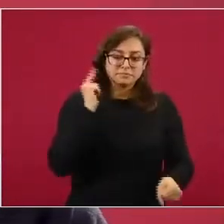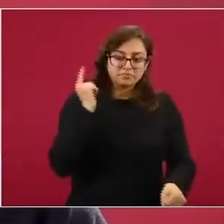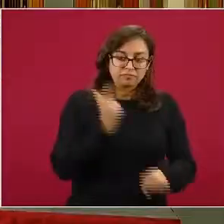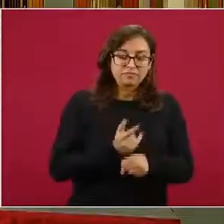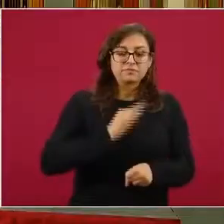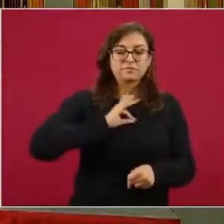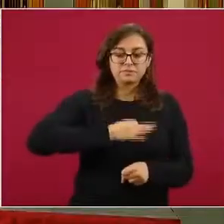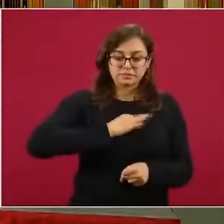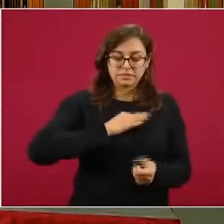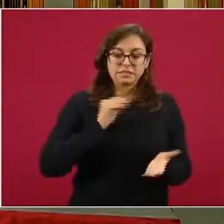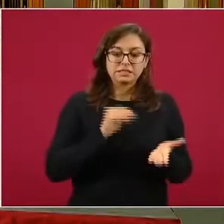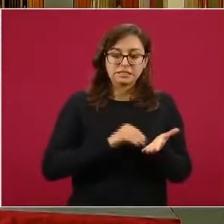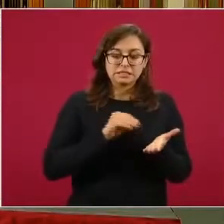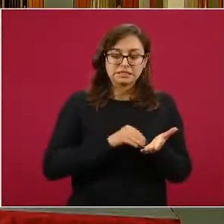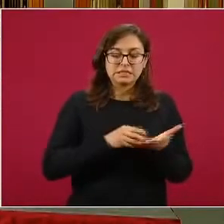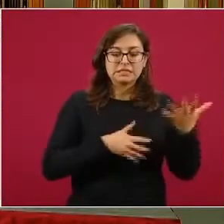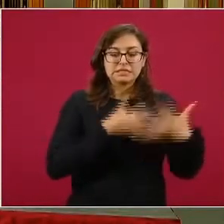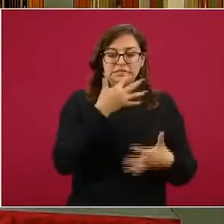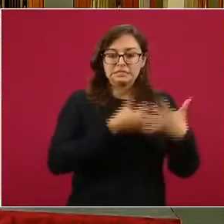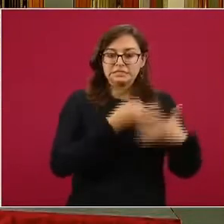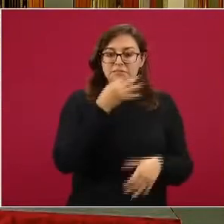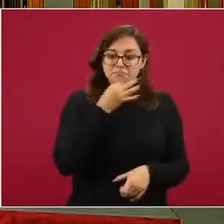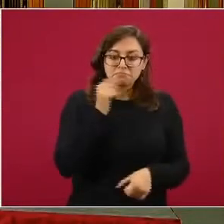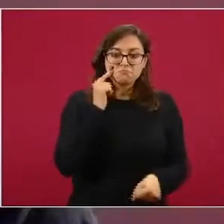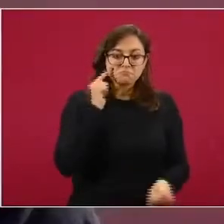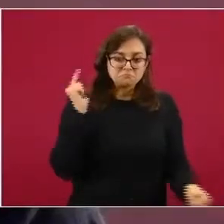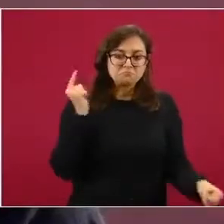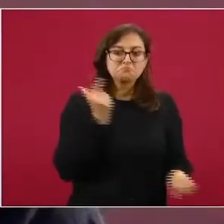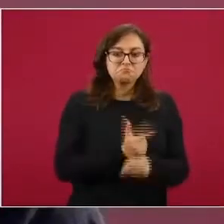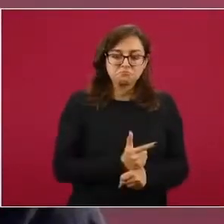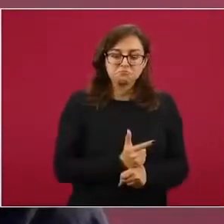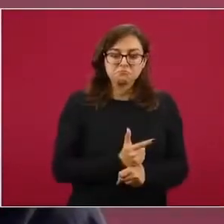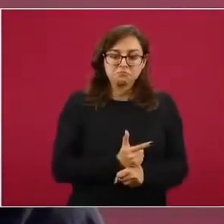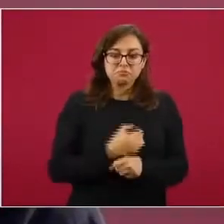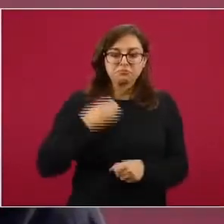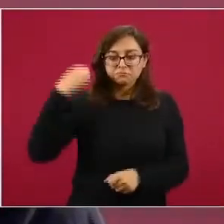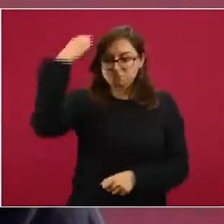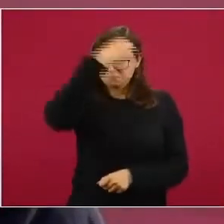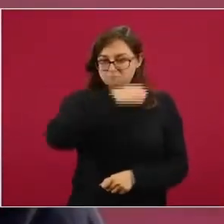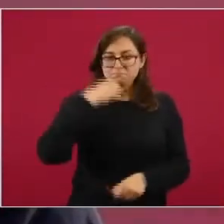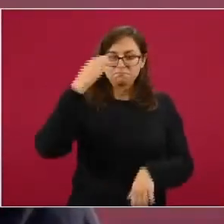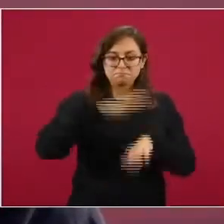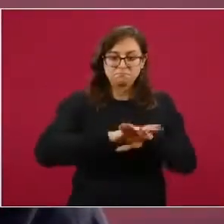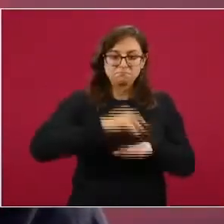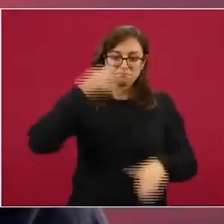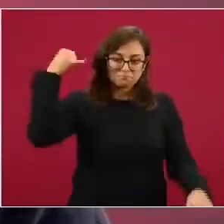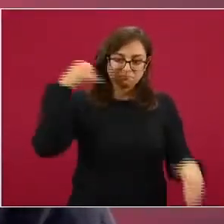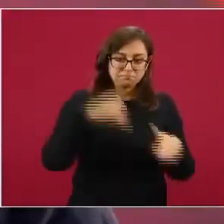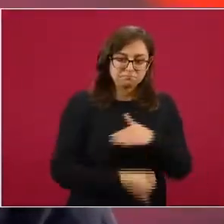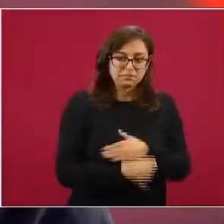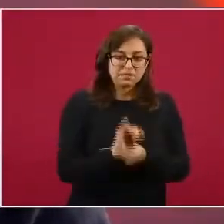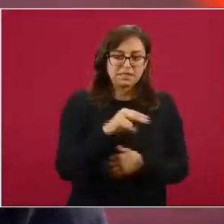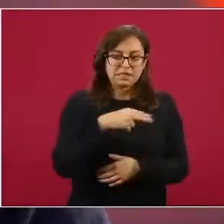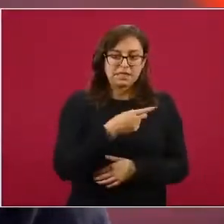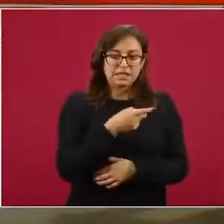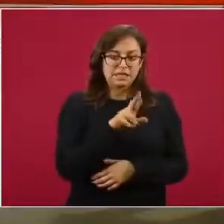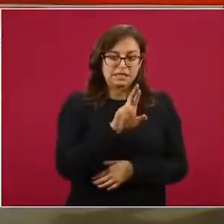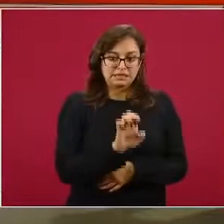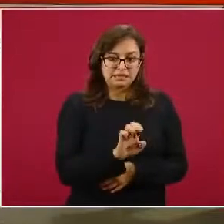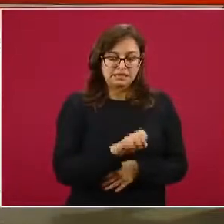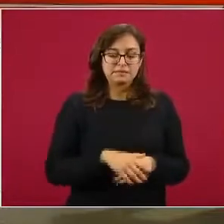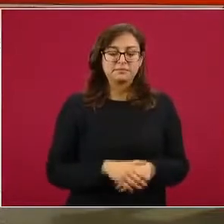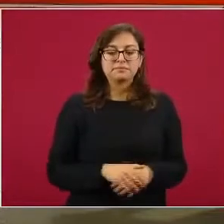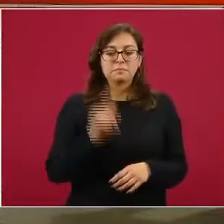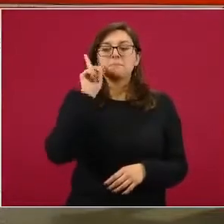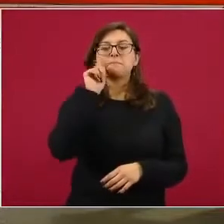activa en 15 minutos. Está sujeto a una evaluación técnica que conduce el INDRE, que es el Laboratorio Nacional de